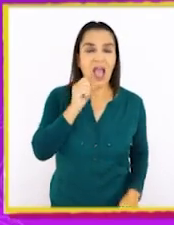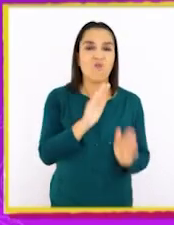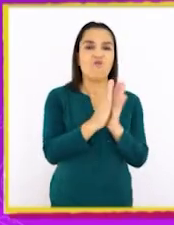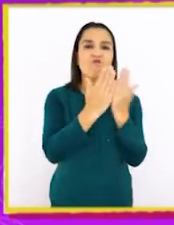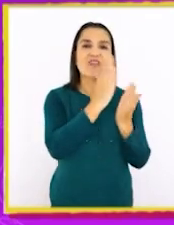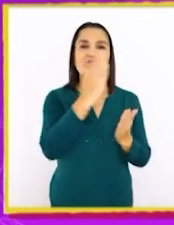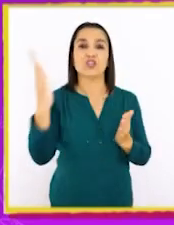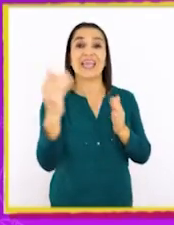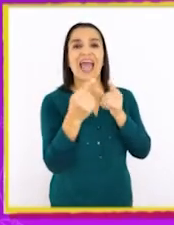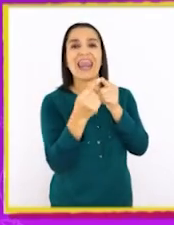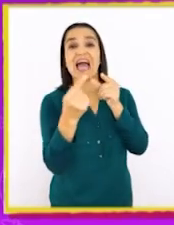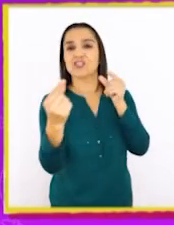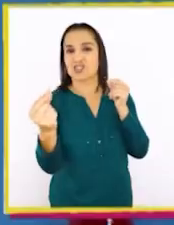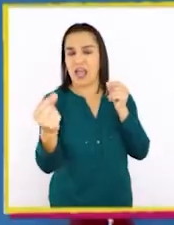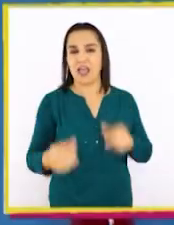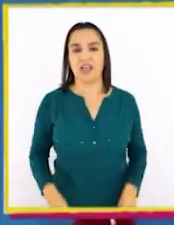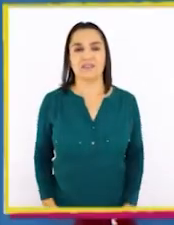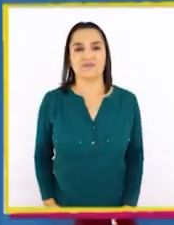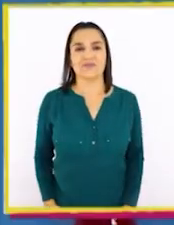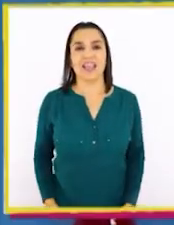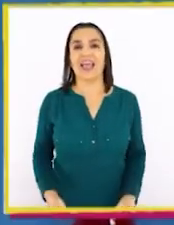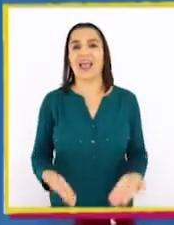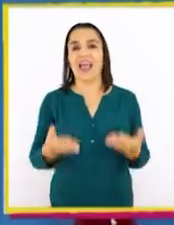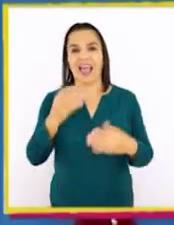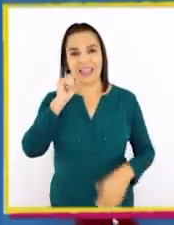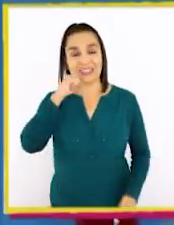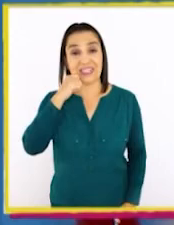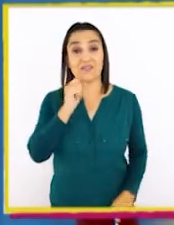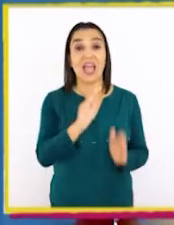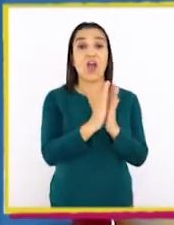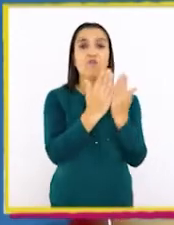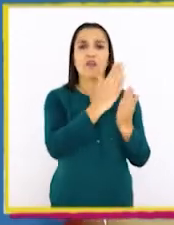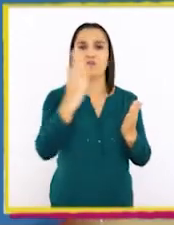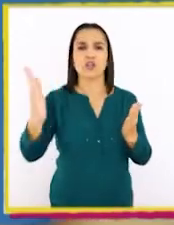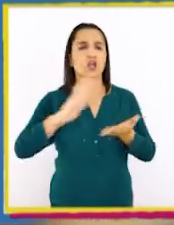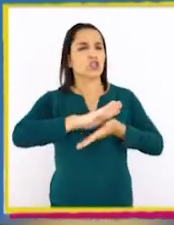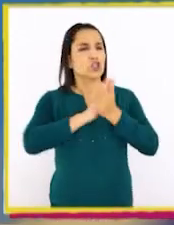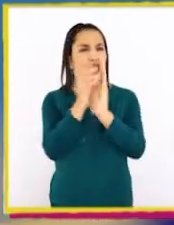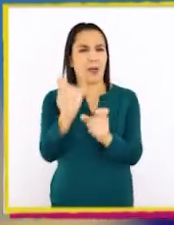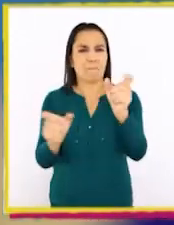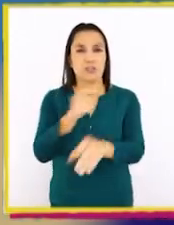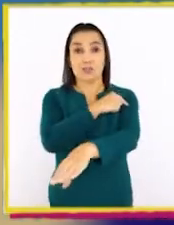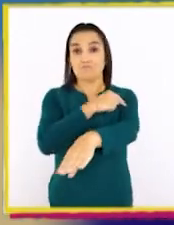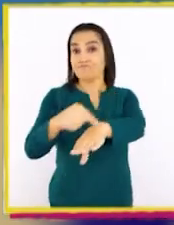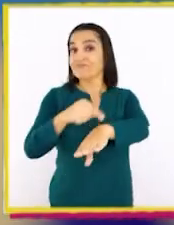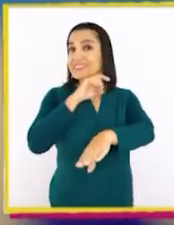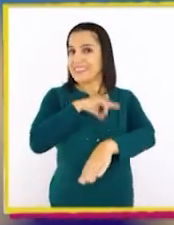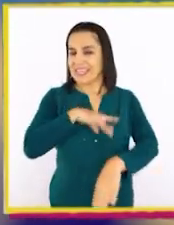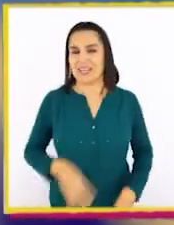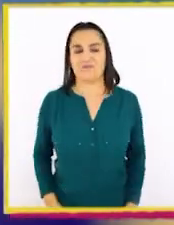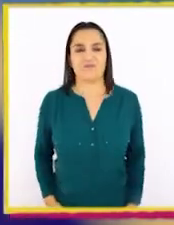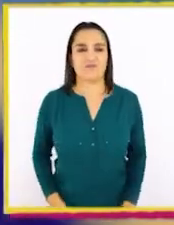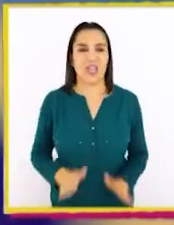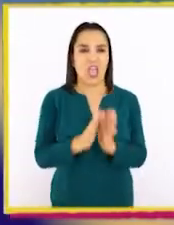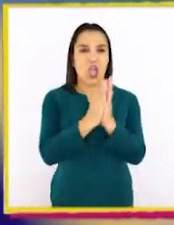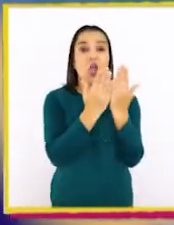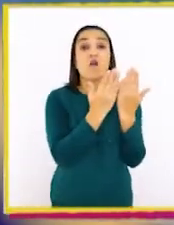Biblioteca Nacional. Eso significa que era una biblioteca para todo Chile. Una